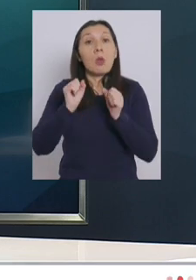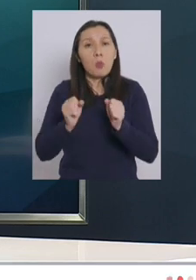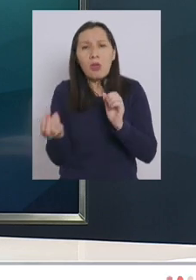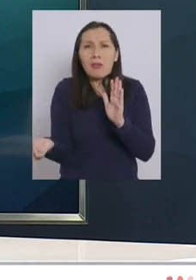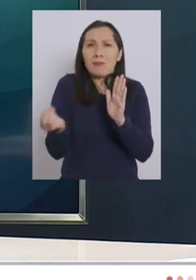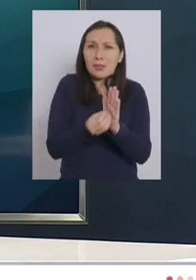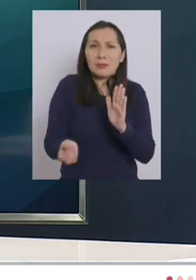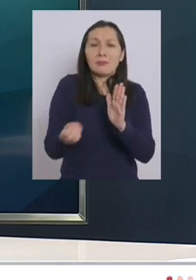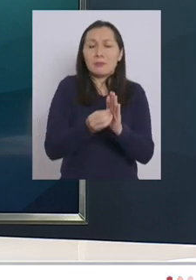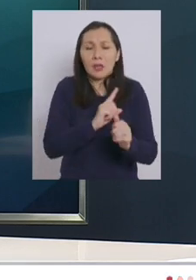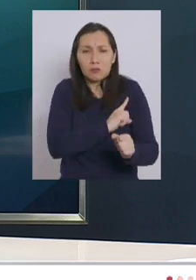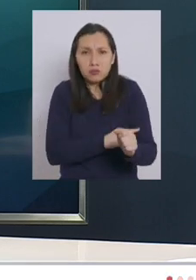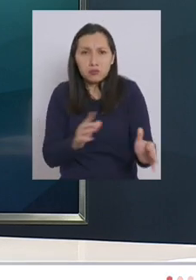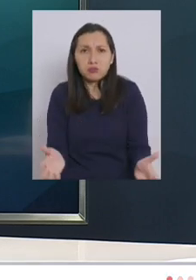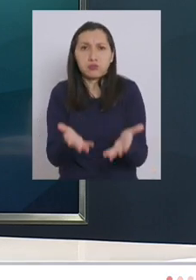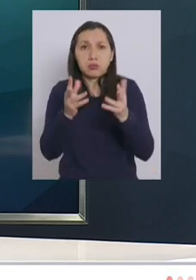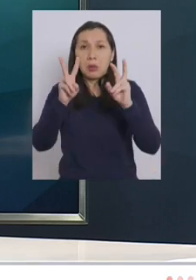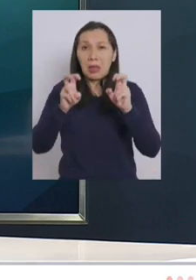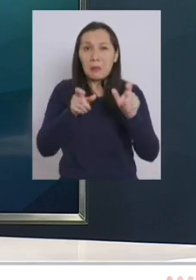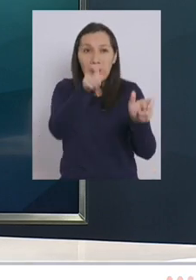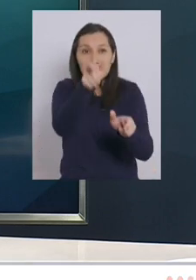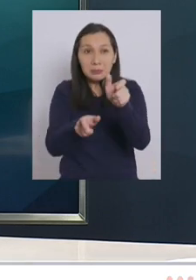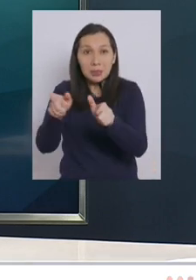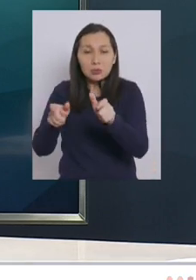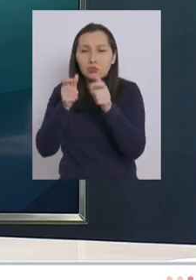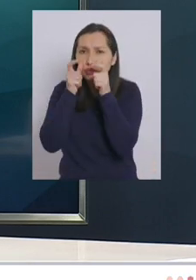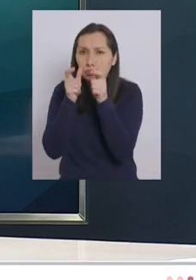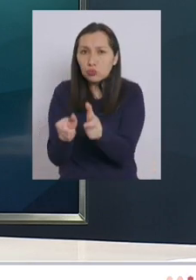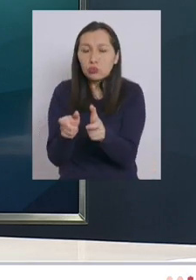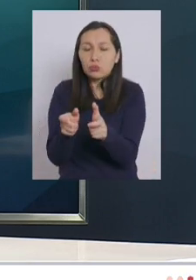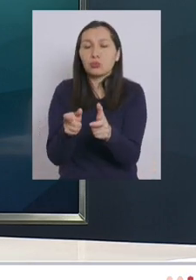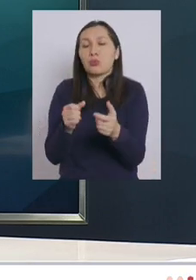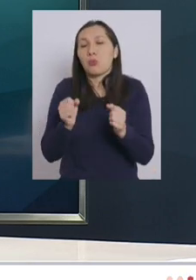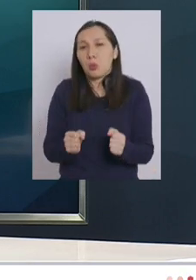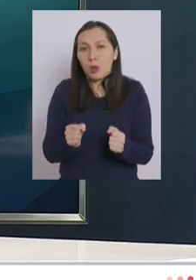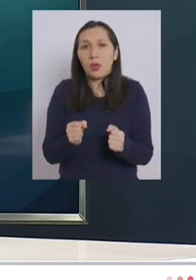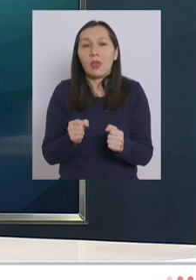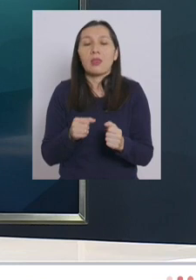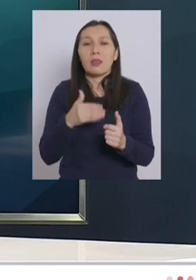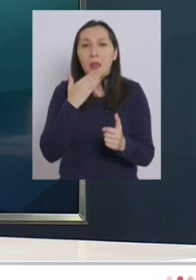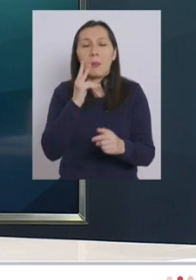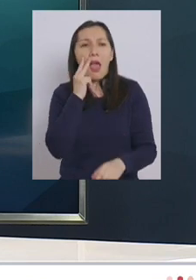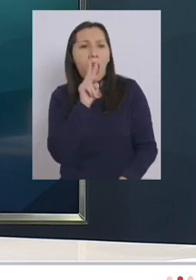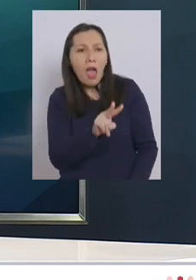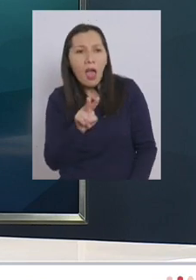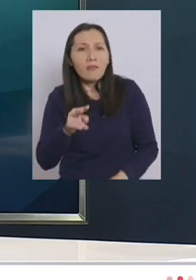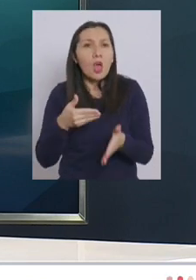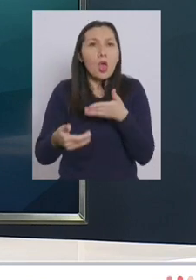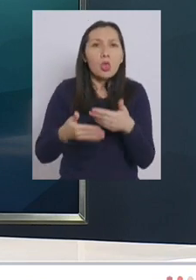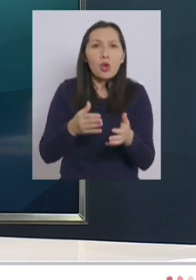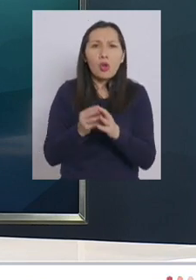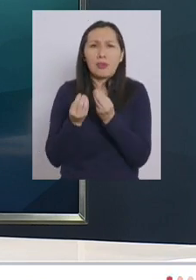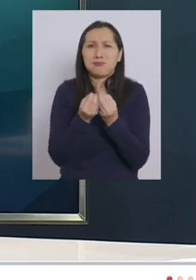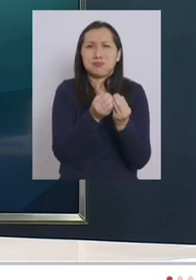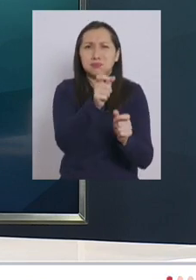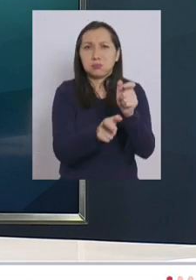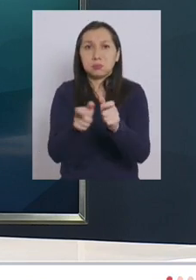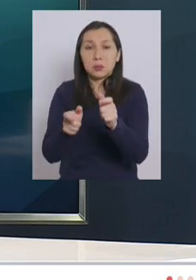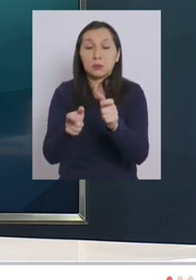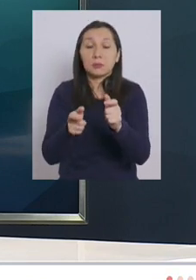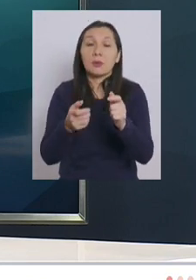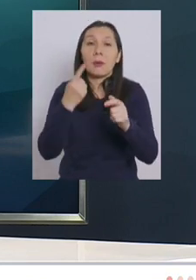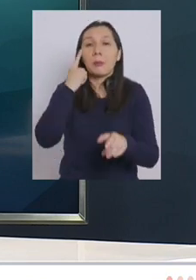fortaleciendo no solamente el recurso humano las fiscalizaciones ir a ver dónde están las aglomeraciones